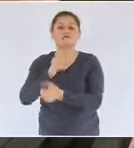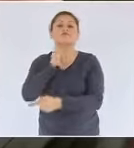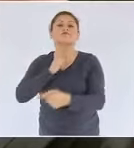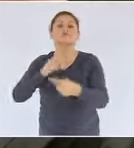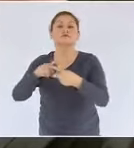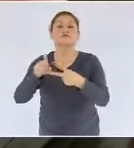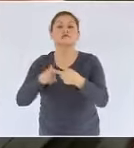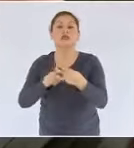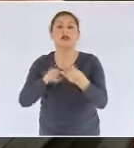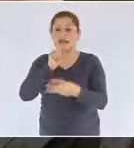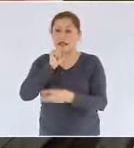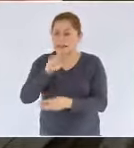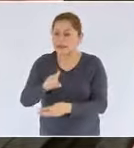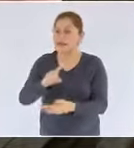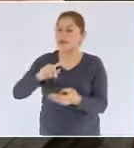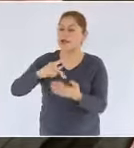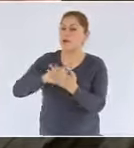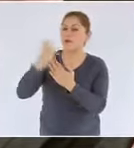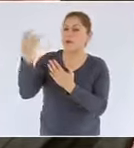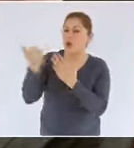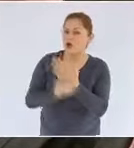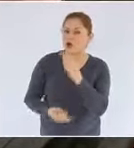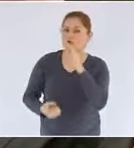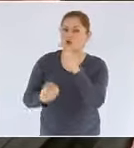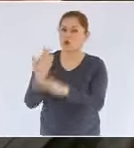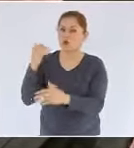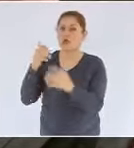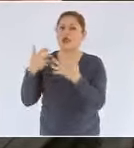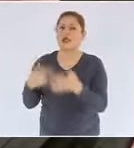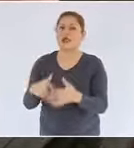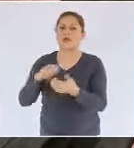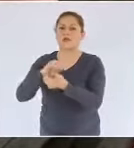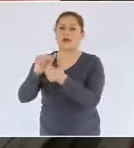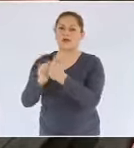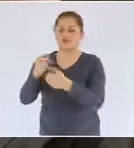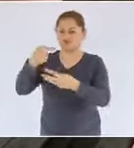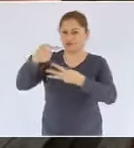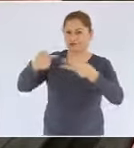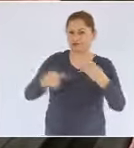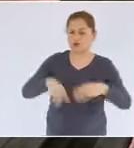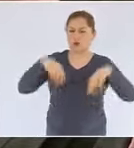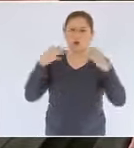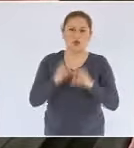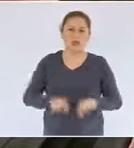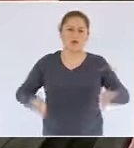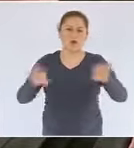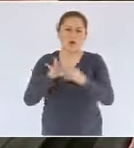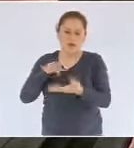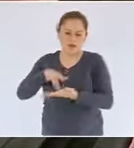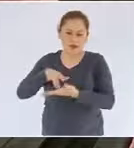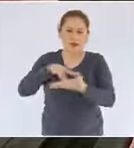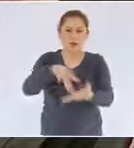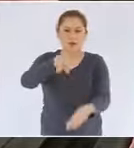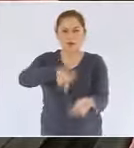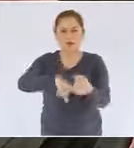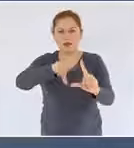refinería. acciones tan importantes para la autosuficiencia energética en México.